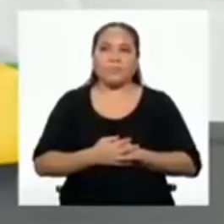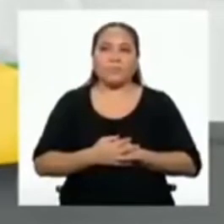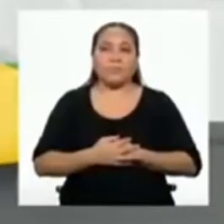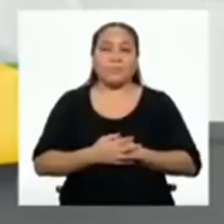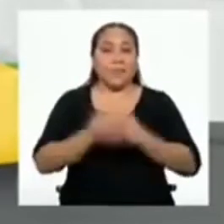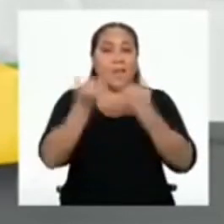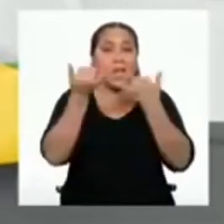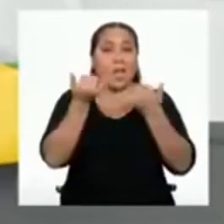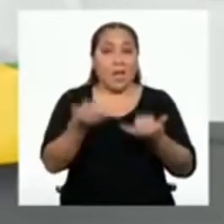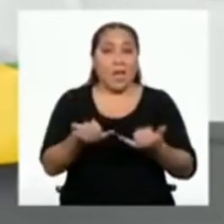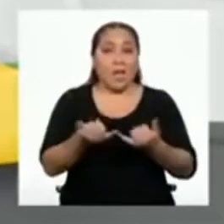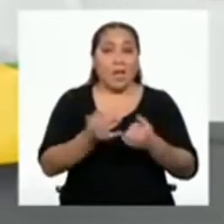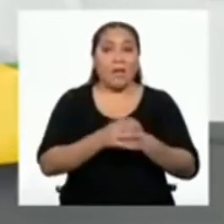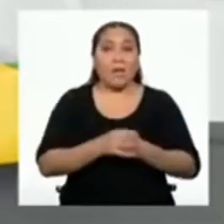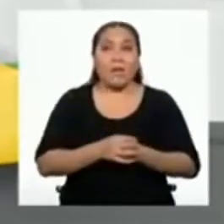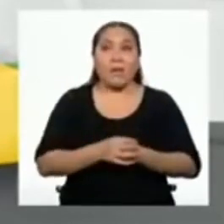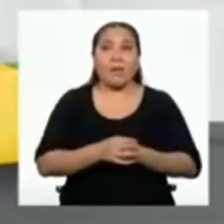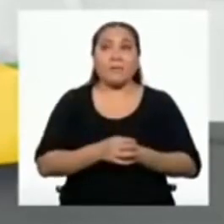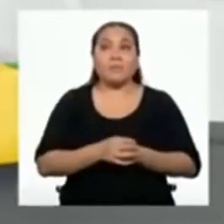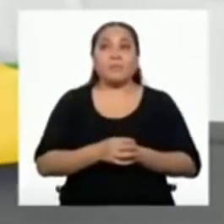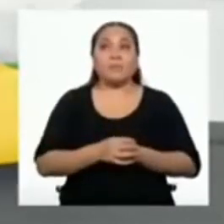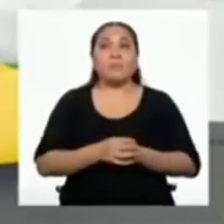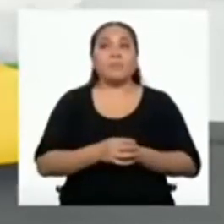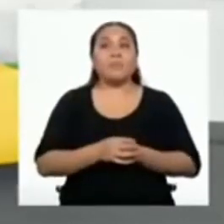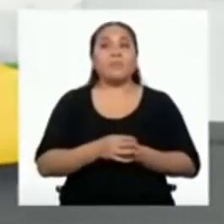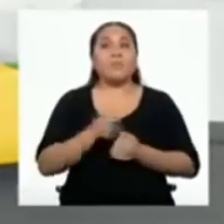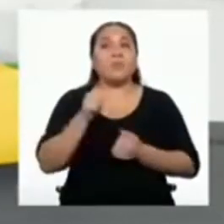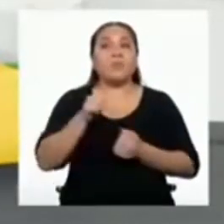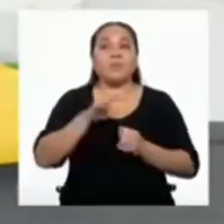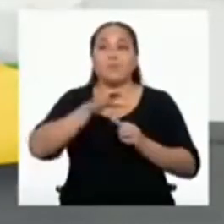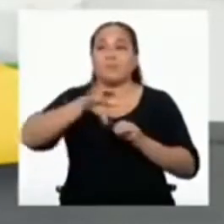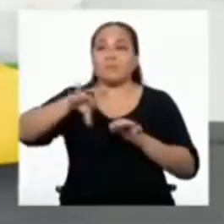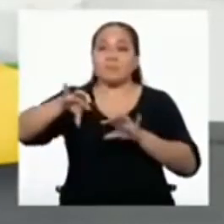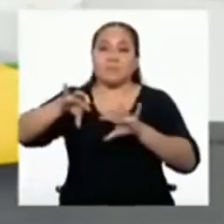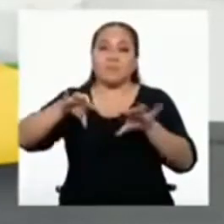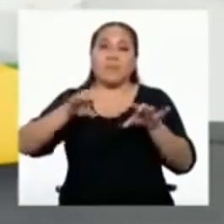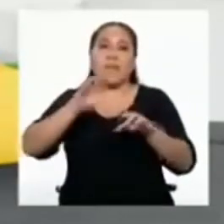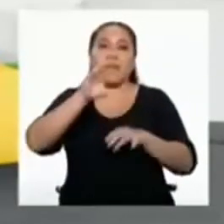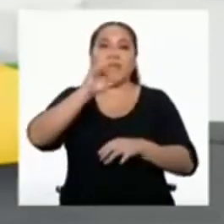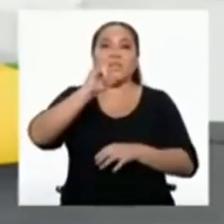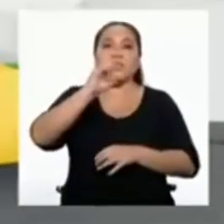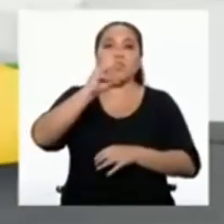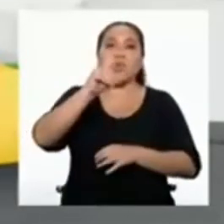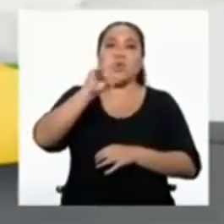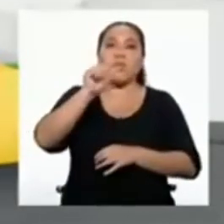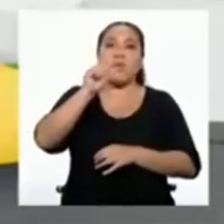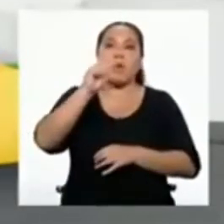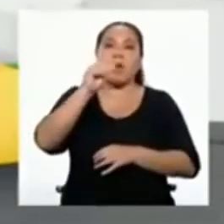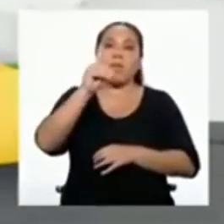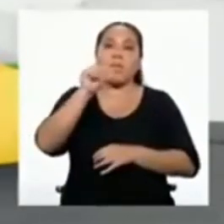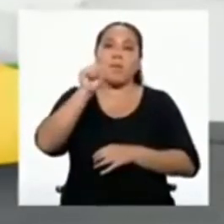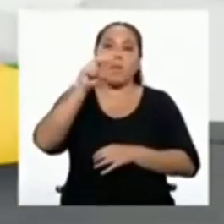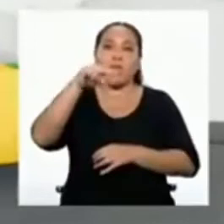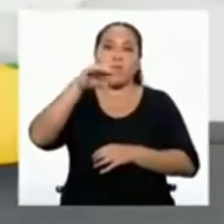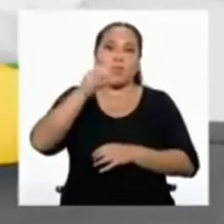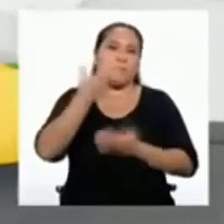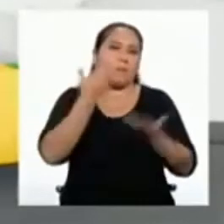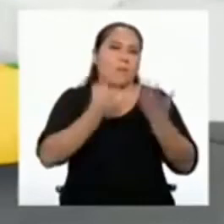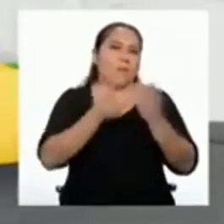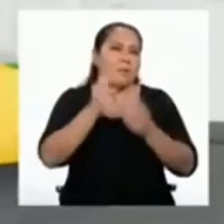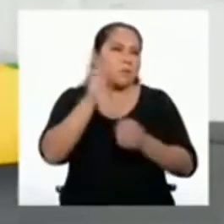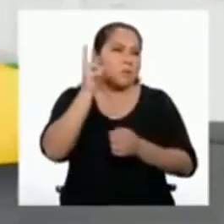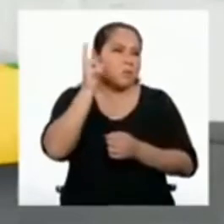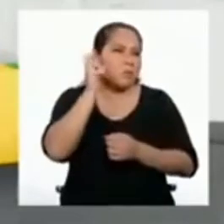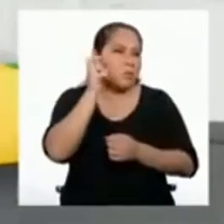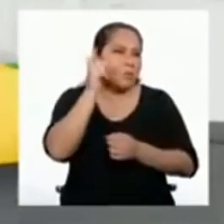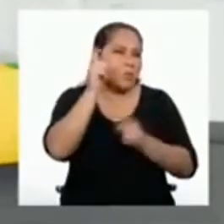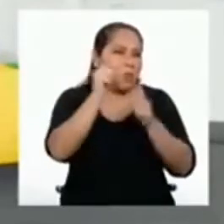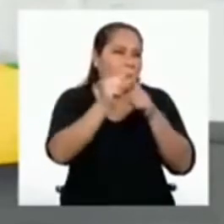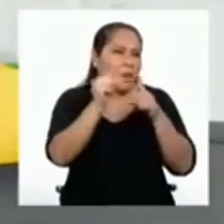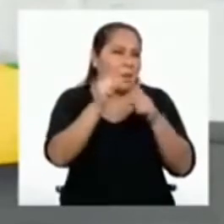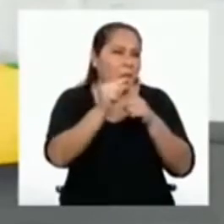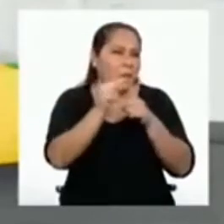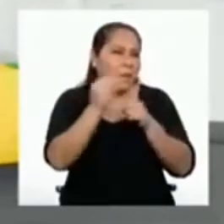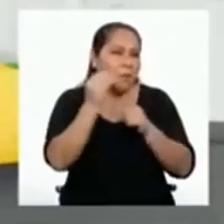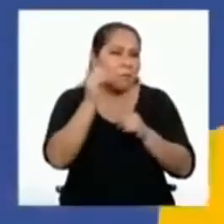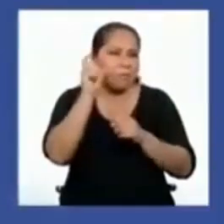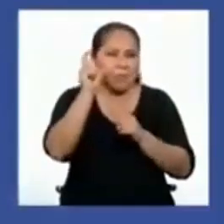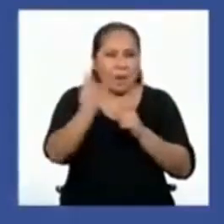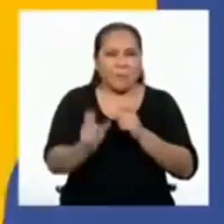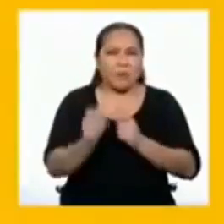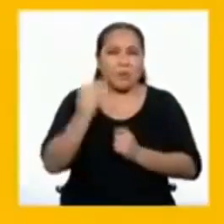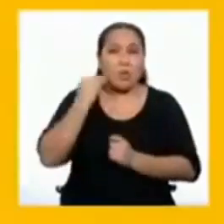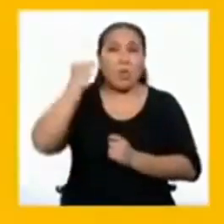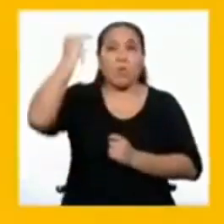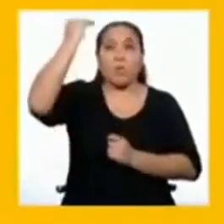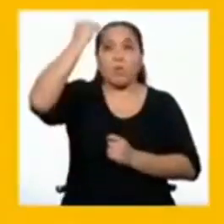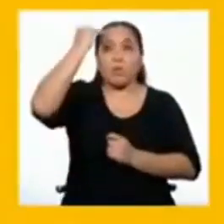A veces, uno podría pensar que ciudadana o ciudadano suena a una persona adulta o tal vez muy seria. Lo cierto